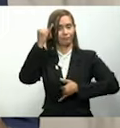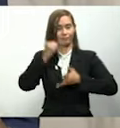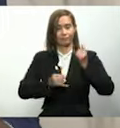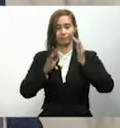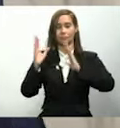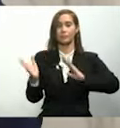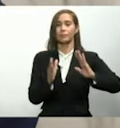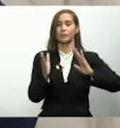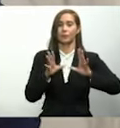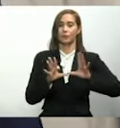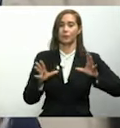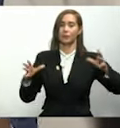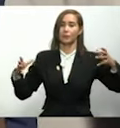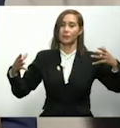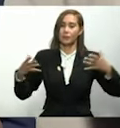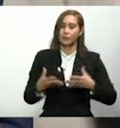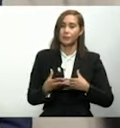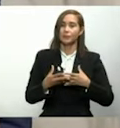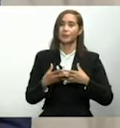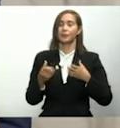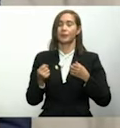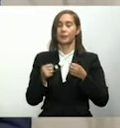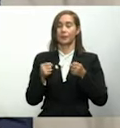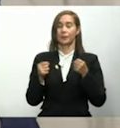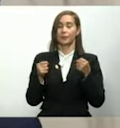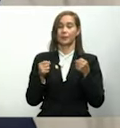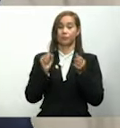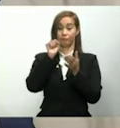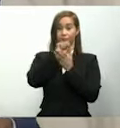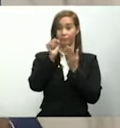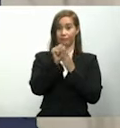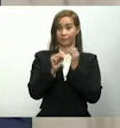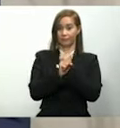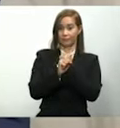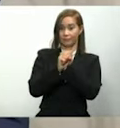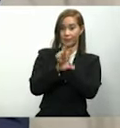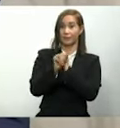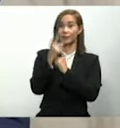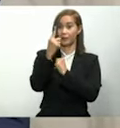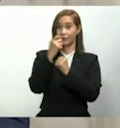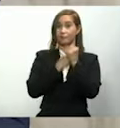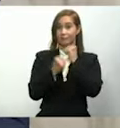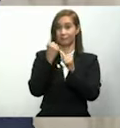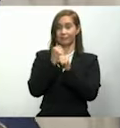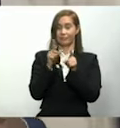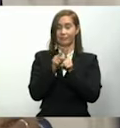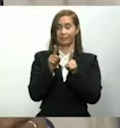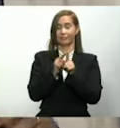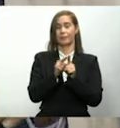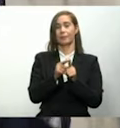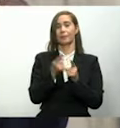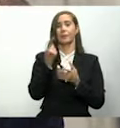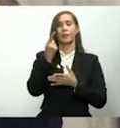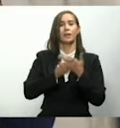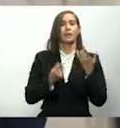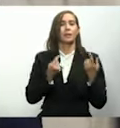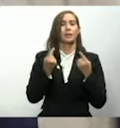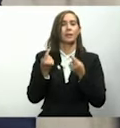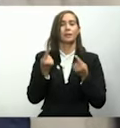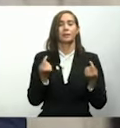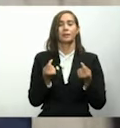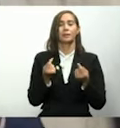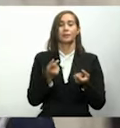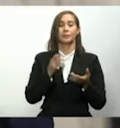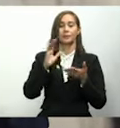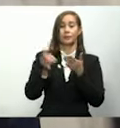de expansión de la transmisión, del sistema de transmisión que se lanzará también este año, entonces hacer, sobre una